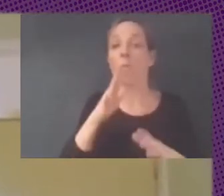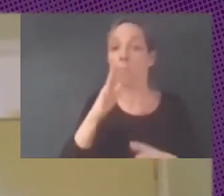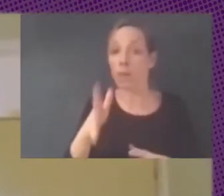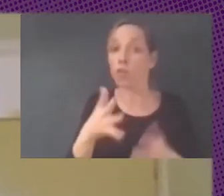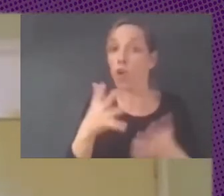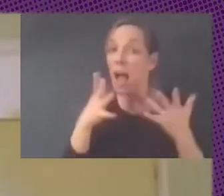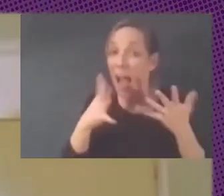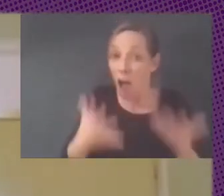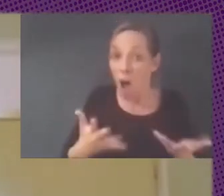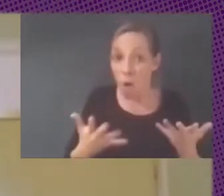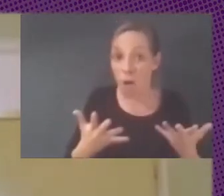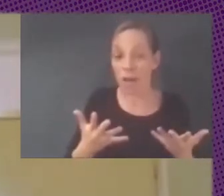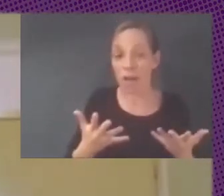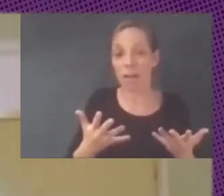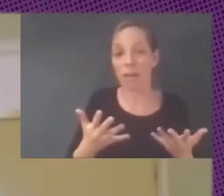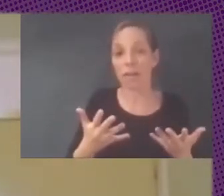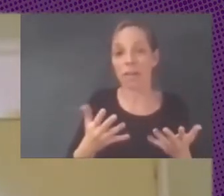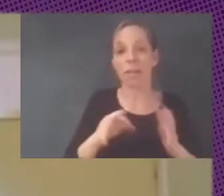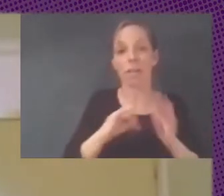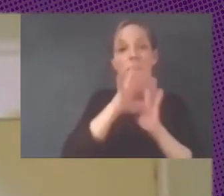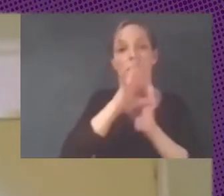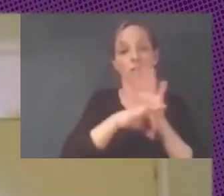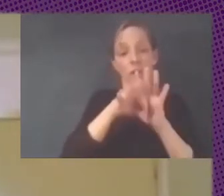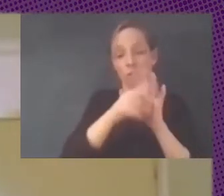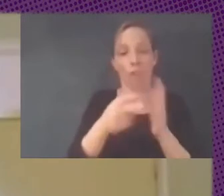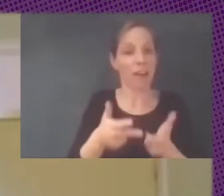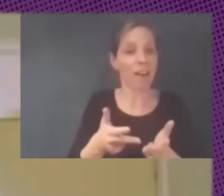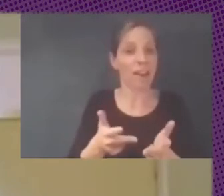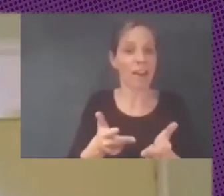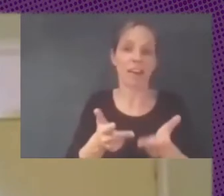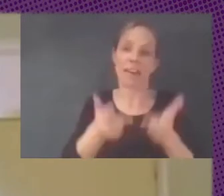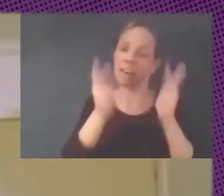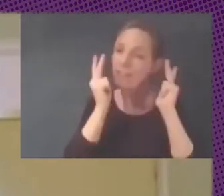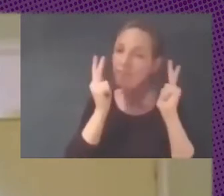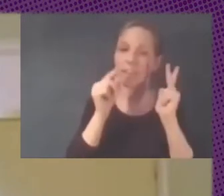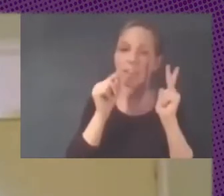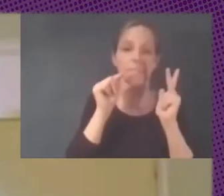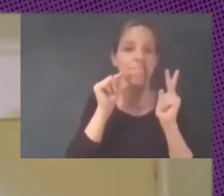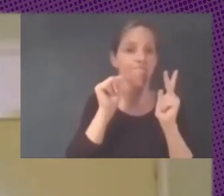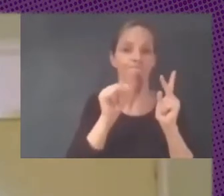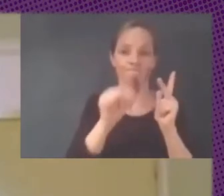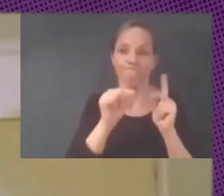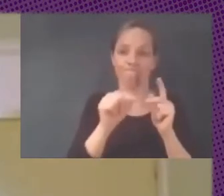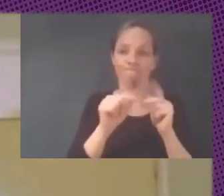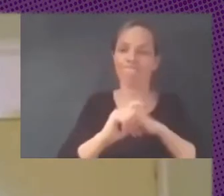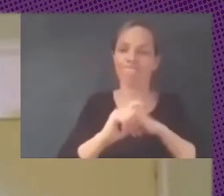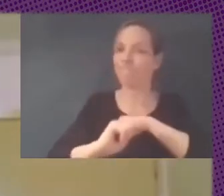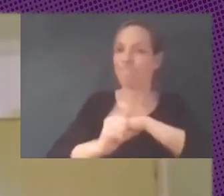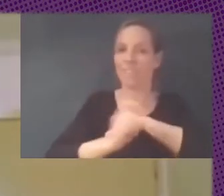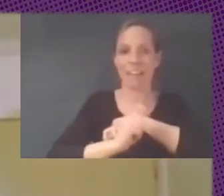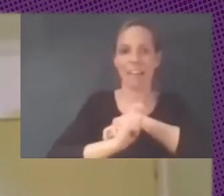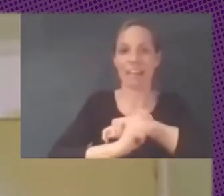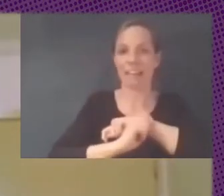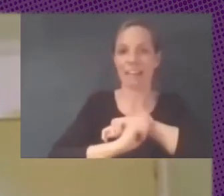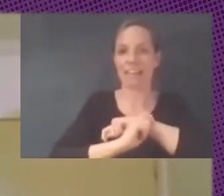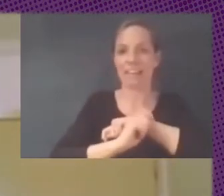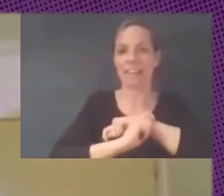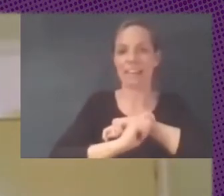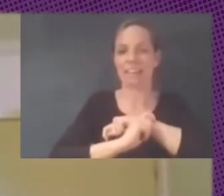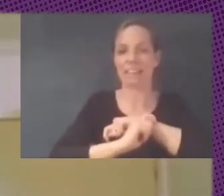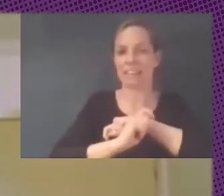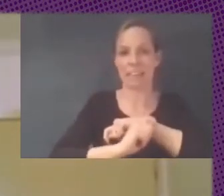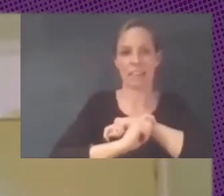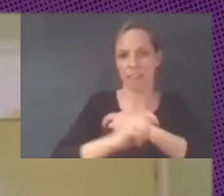la adopción de software libre es una estrategia central